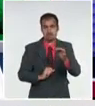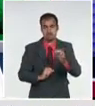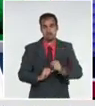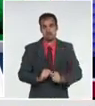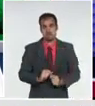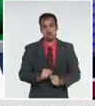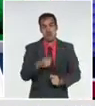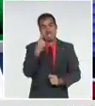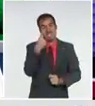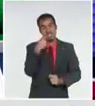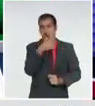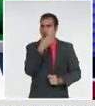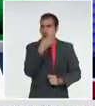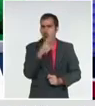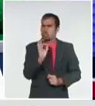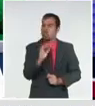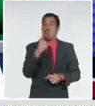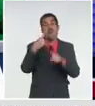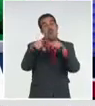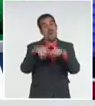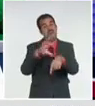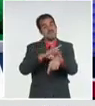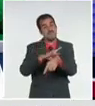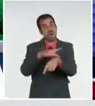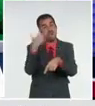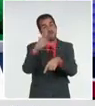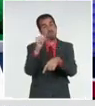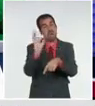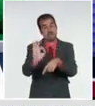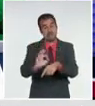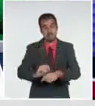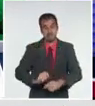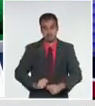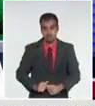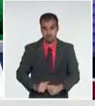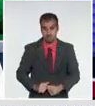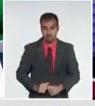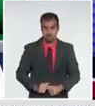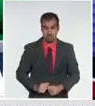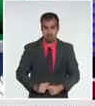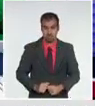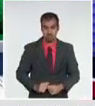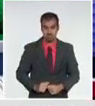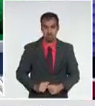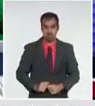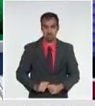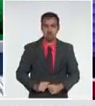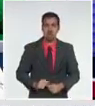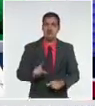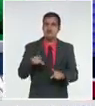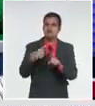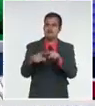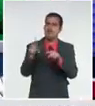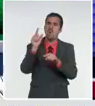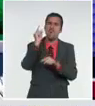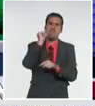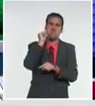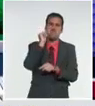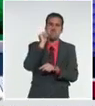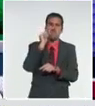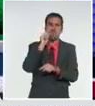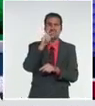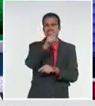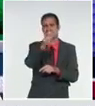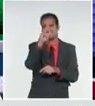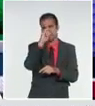comorbilidades que lo hacen vulnerable y la paciente de 13 años de edad, que ya venimos informando